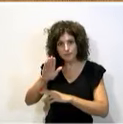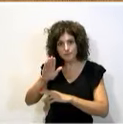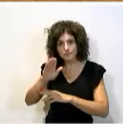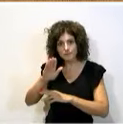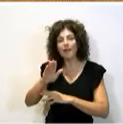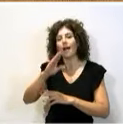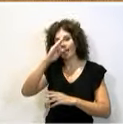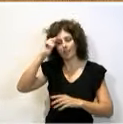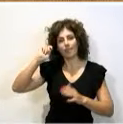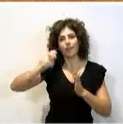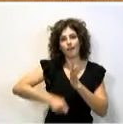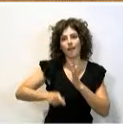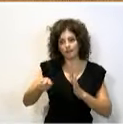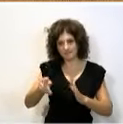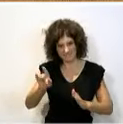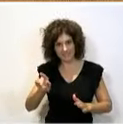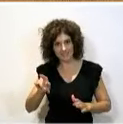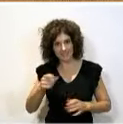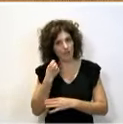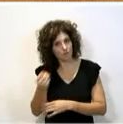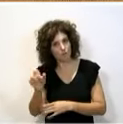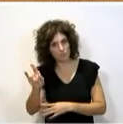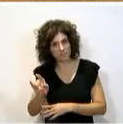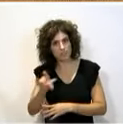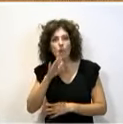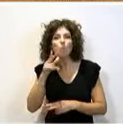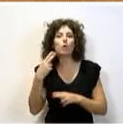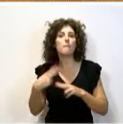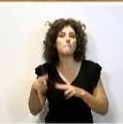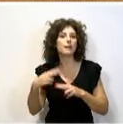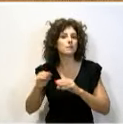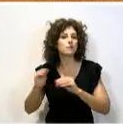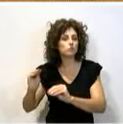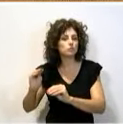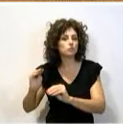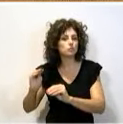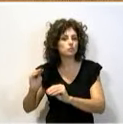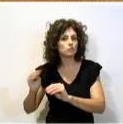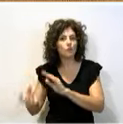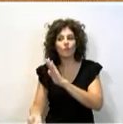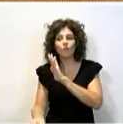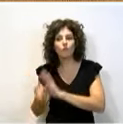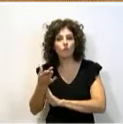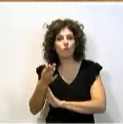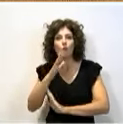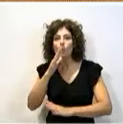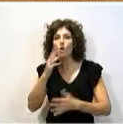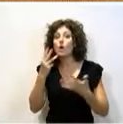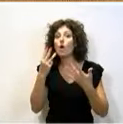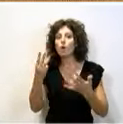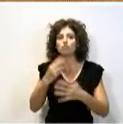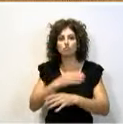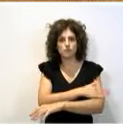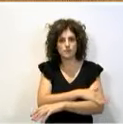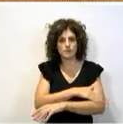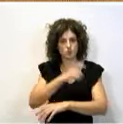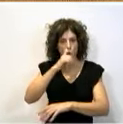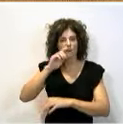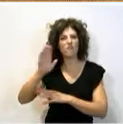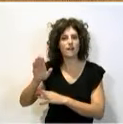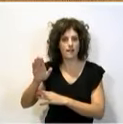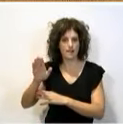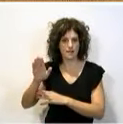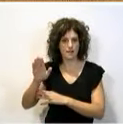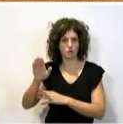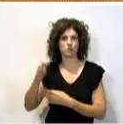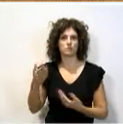estaban a favor de la amnistía. Porque vienen de un partido que se fundó por ocho ministros franquistas. Ahí es nada.